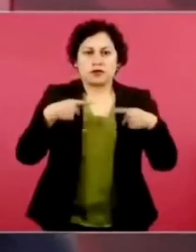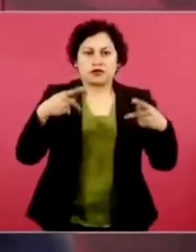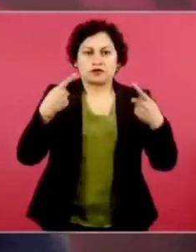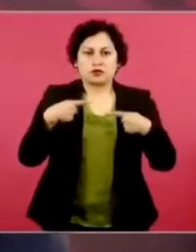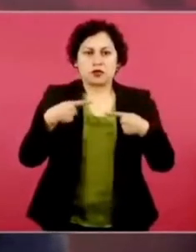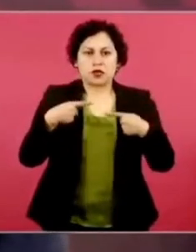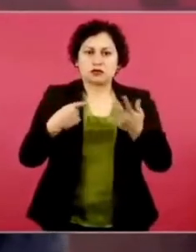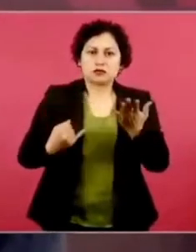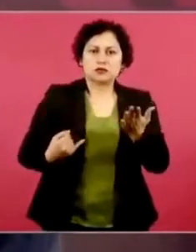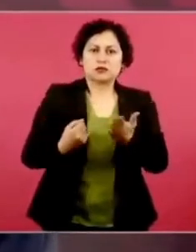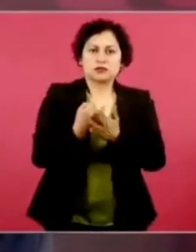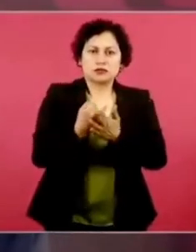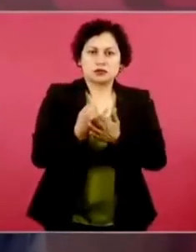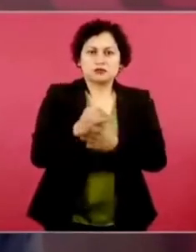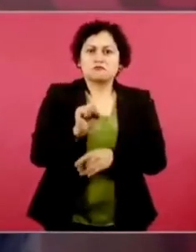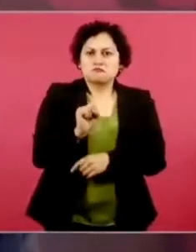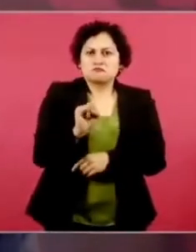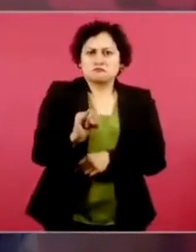transformación?